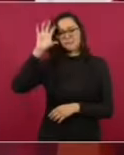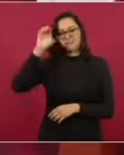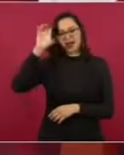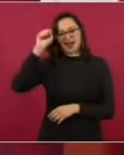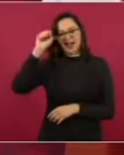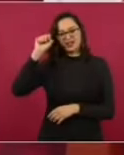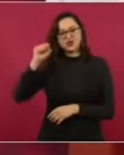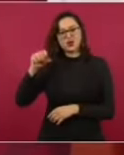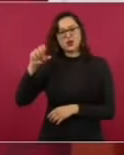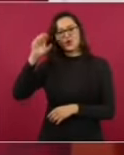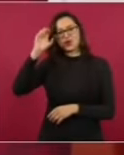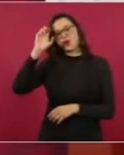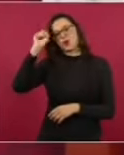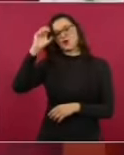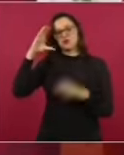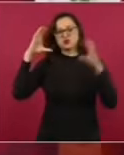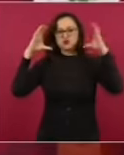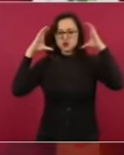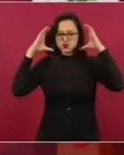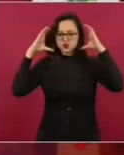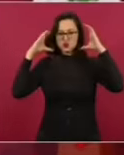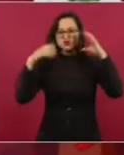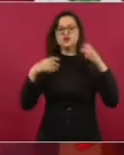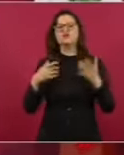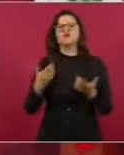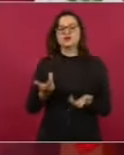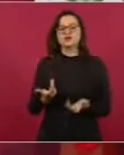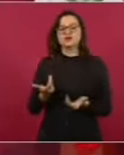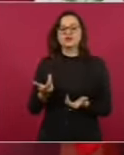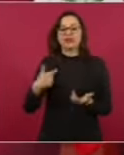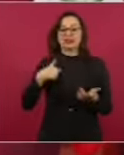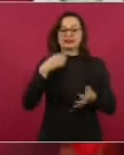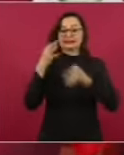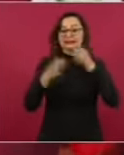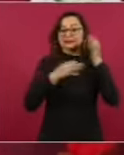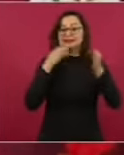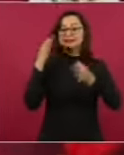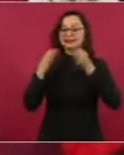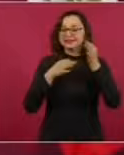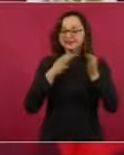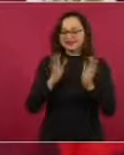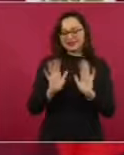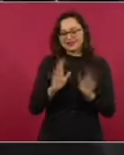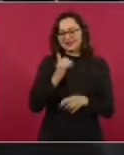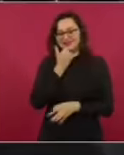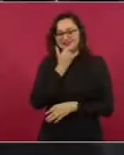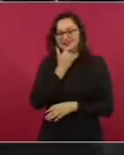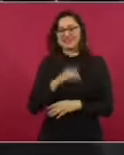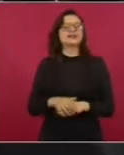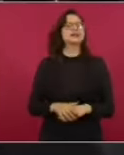ya estoy yo aquí haciendo publicidad. Bueno,